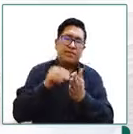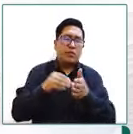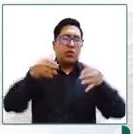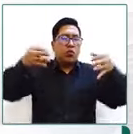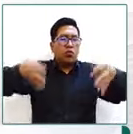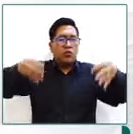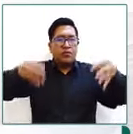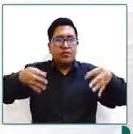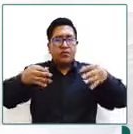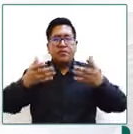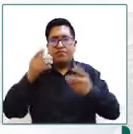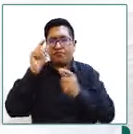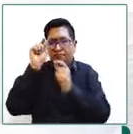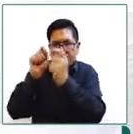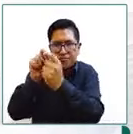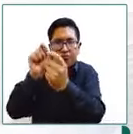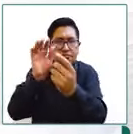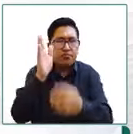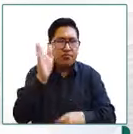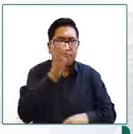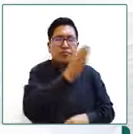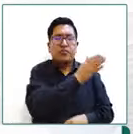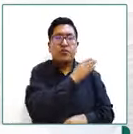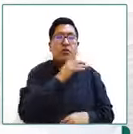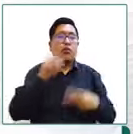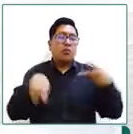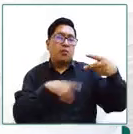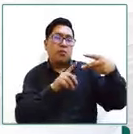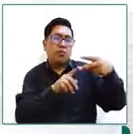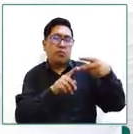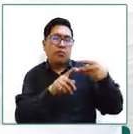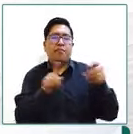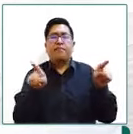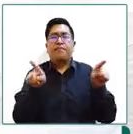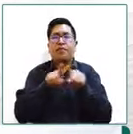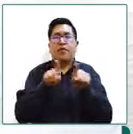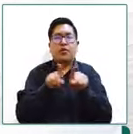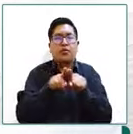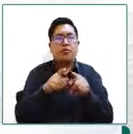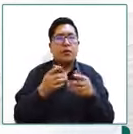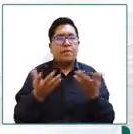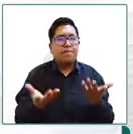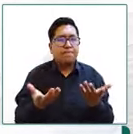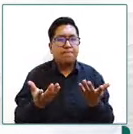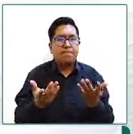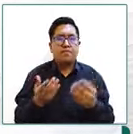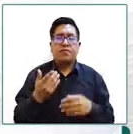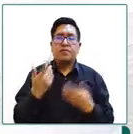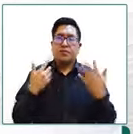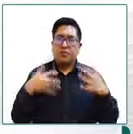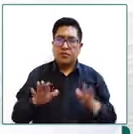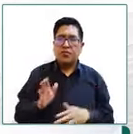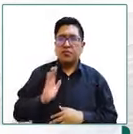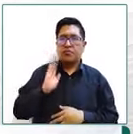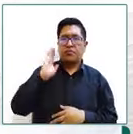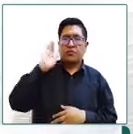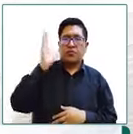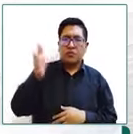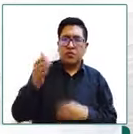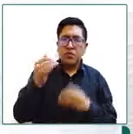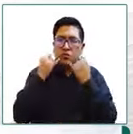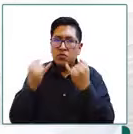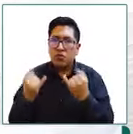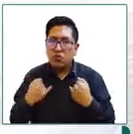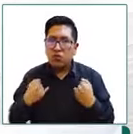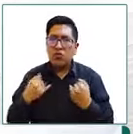específicas y se han hecho también una inserción a través de la información